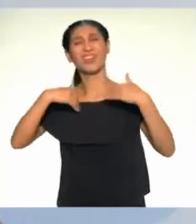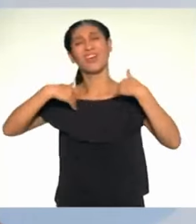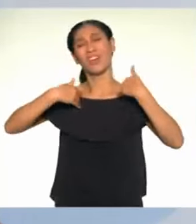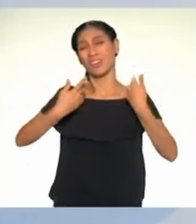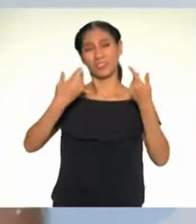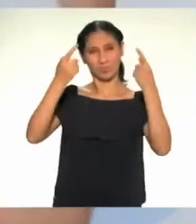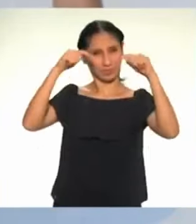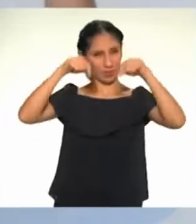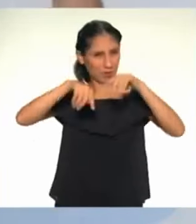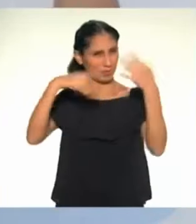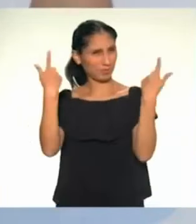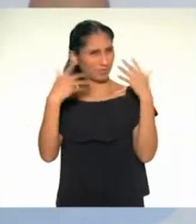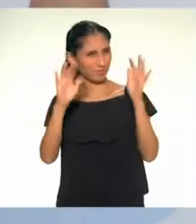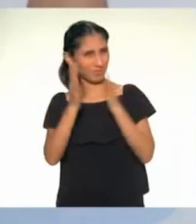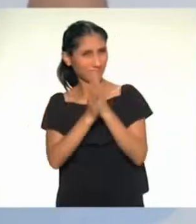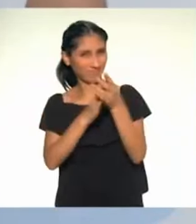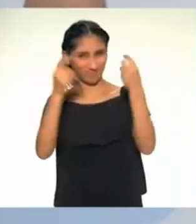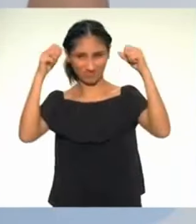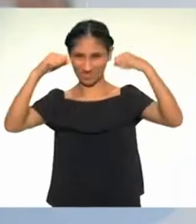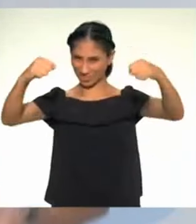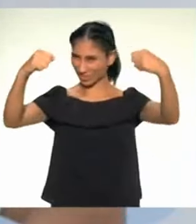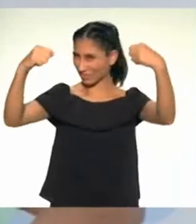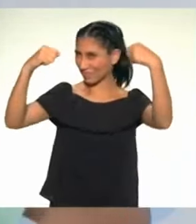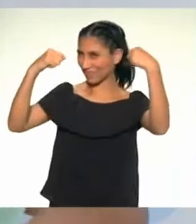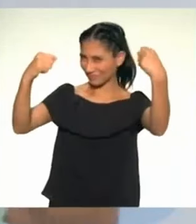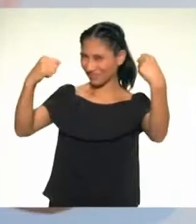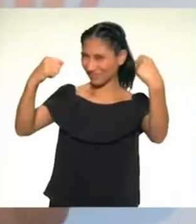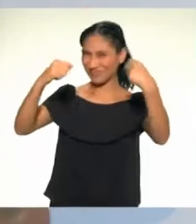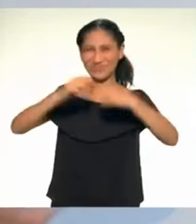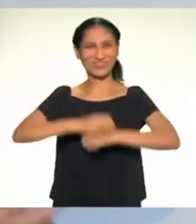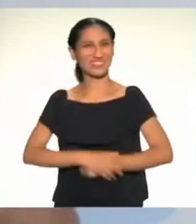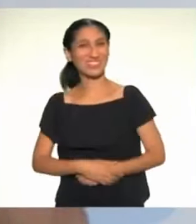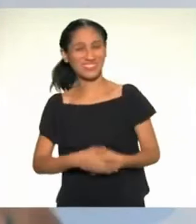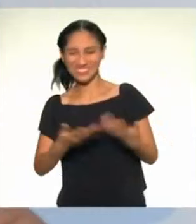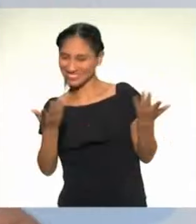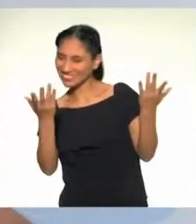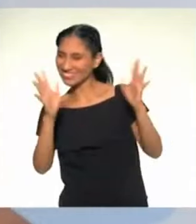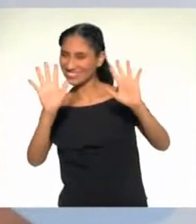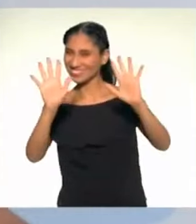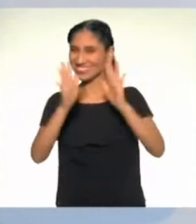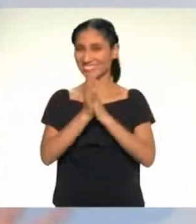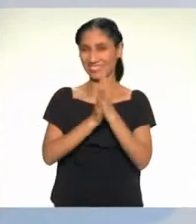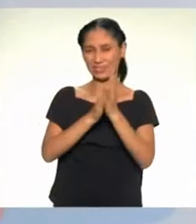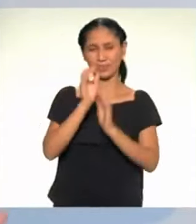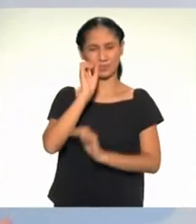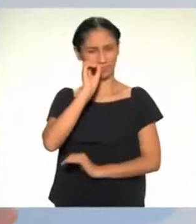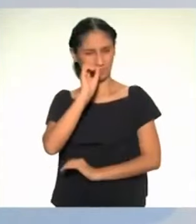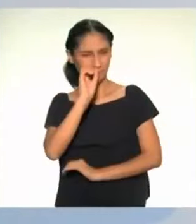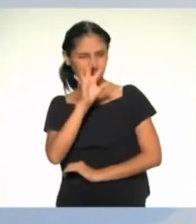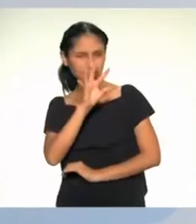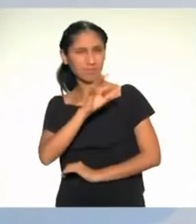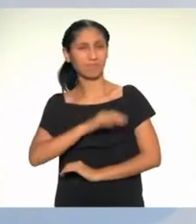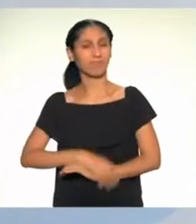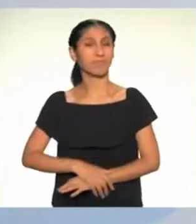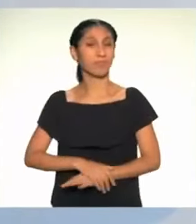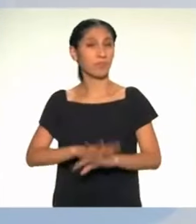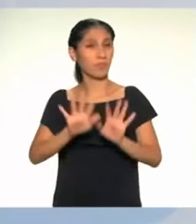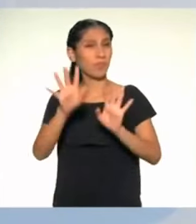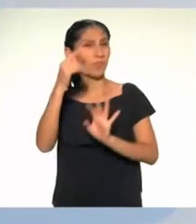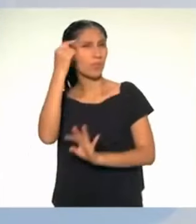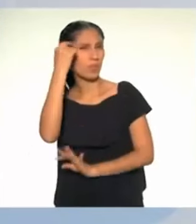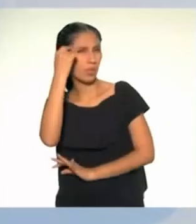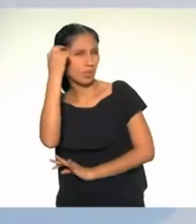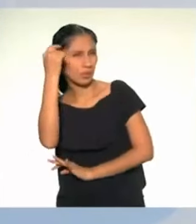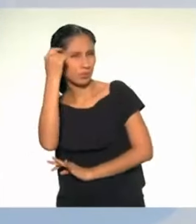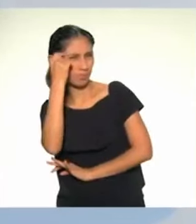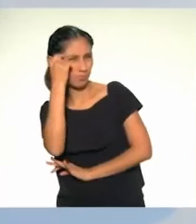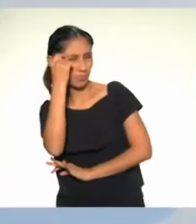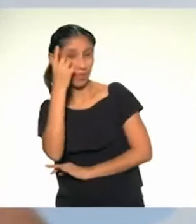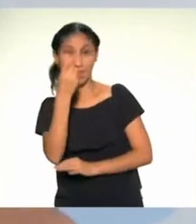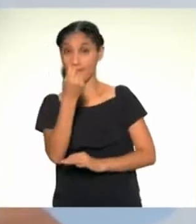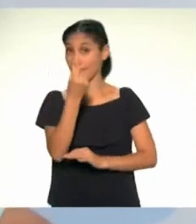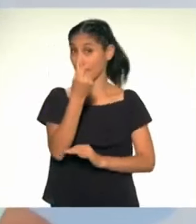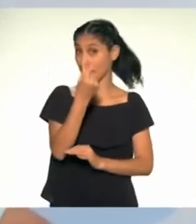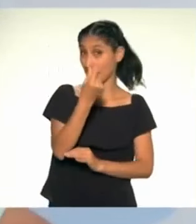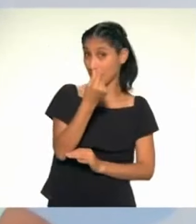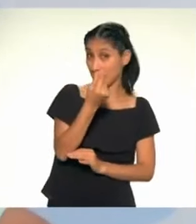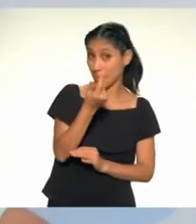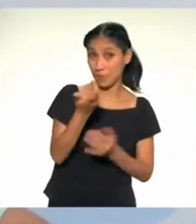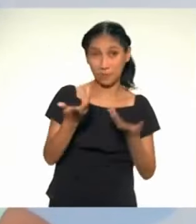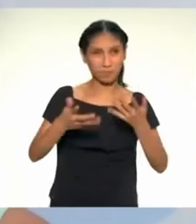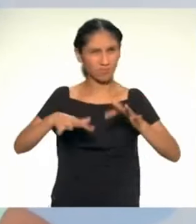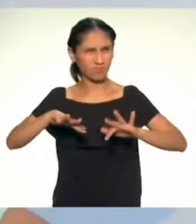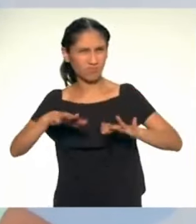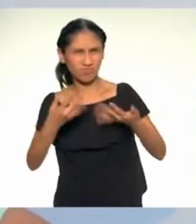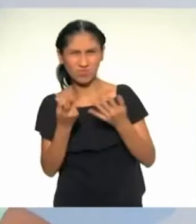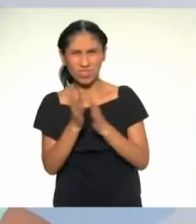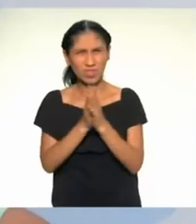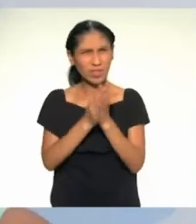lo contrario. ¡Me energizo! Bueno, les cuento. Ando pensando en el dinero. ¿Por qué